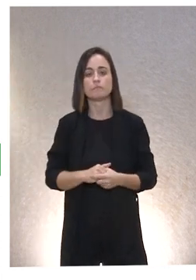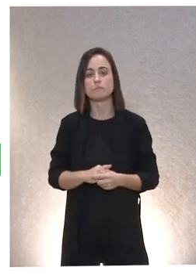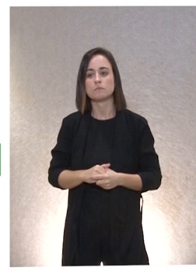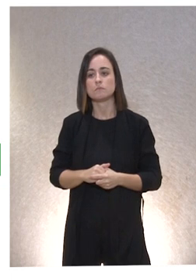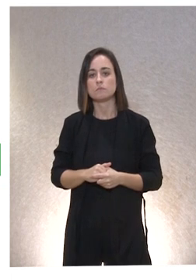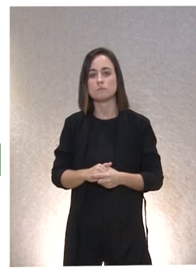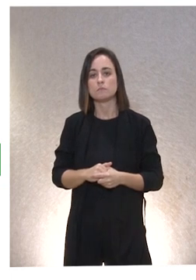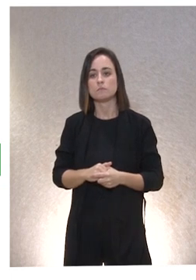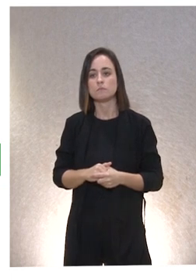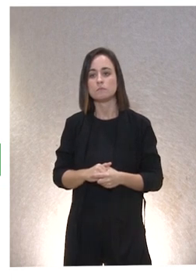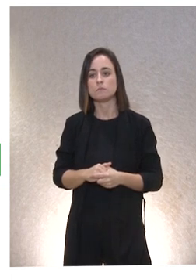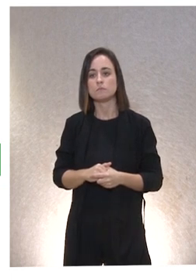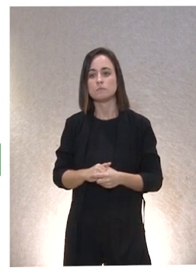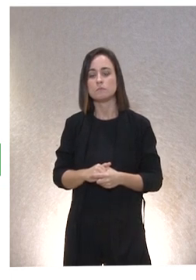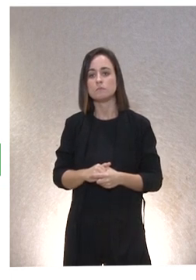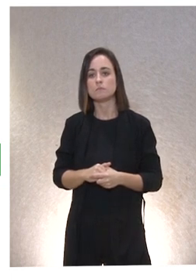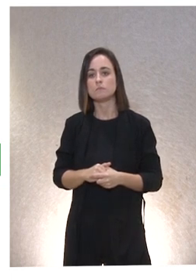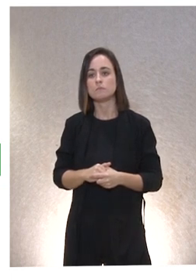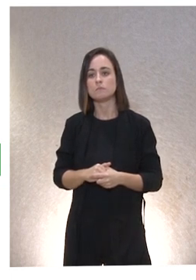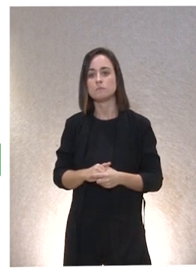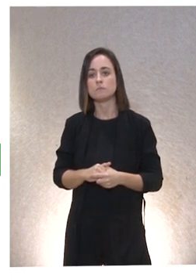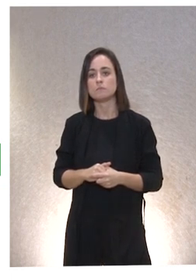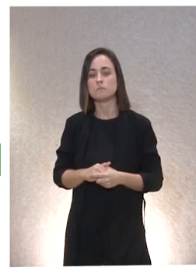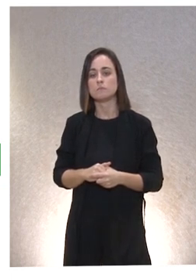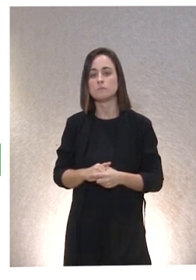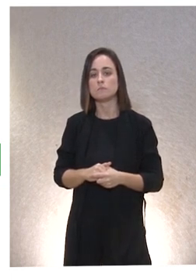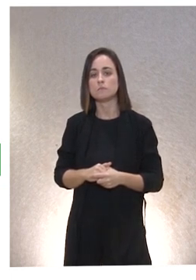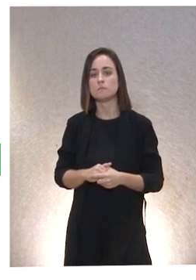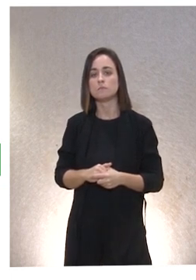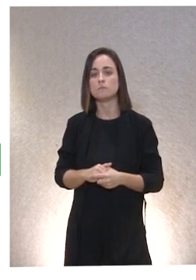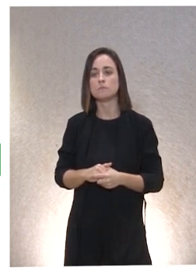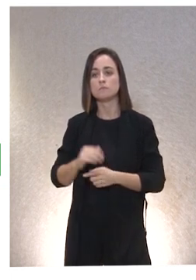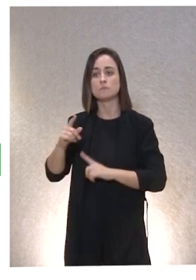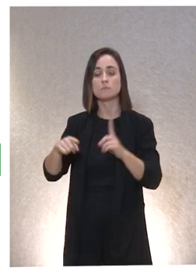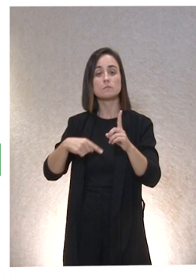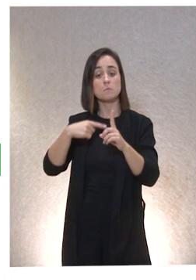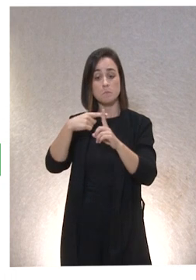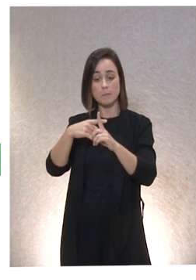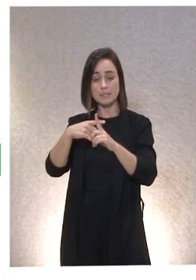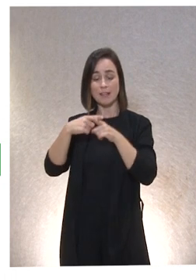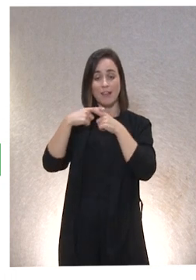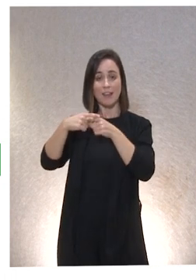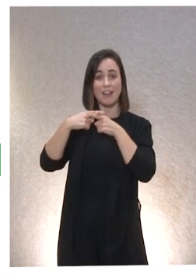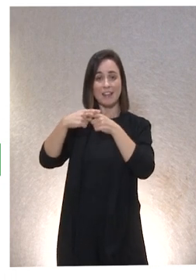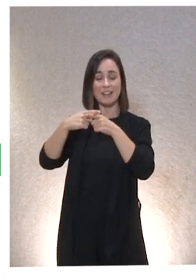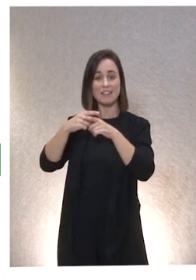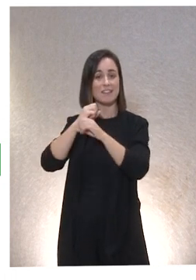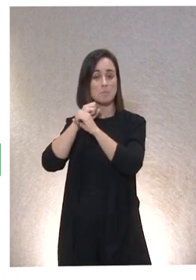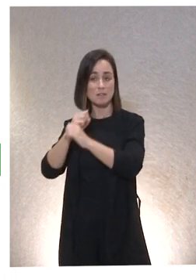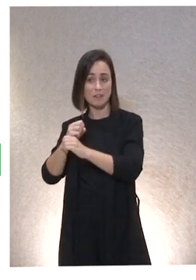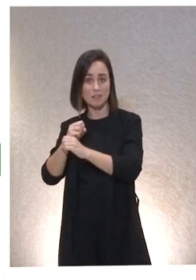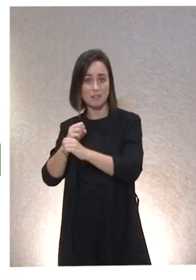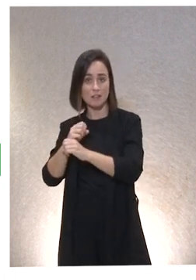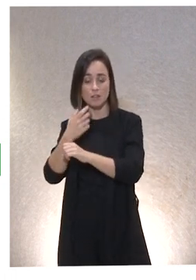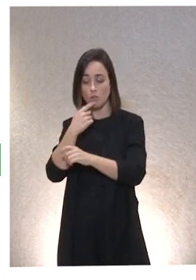Y después, la otra consideración. Debe generar situaciones en las que los ubicados en el rol de dar